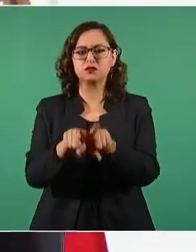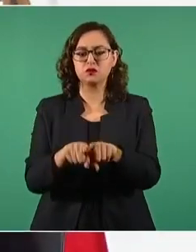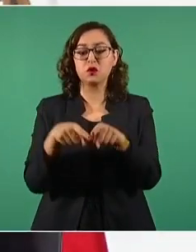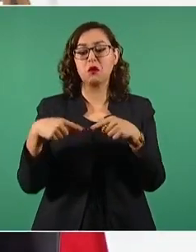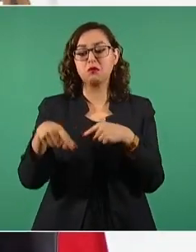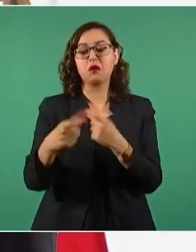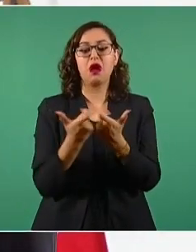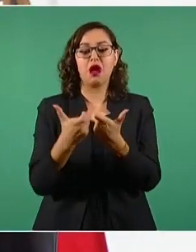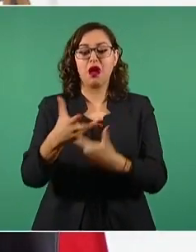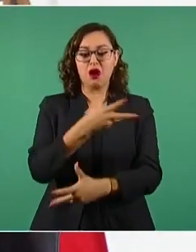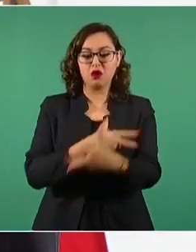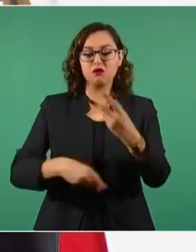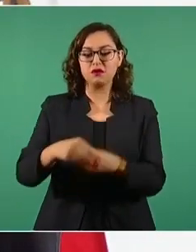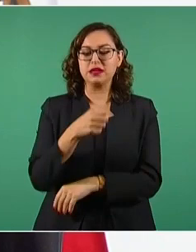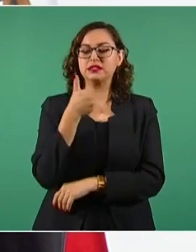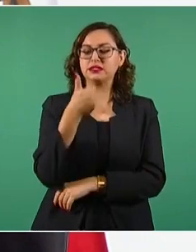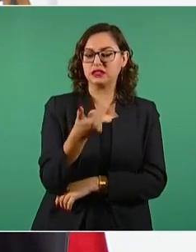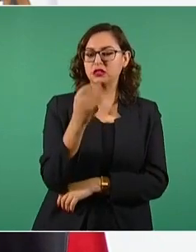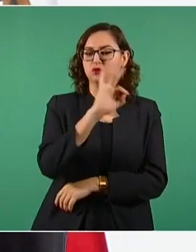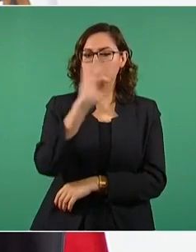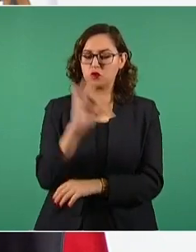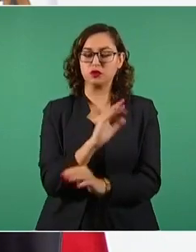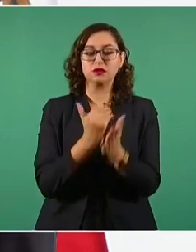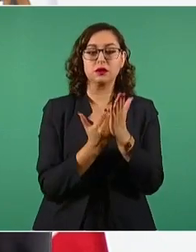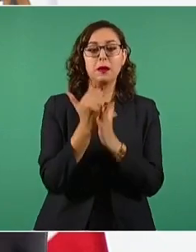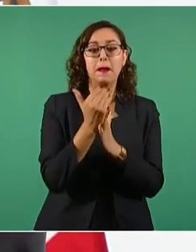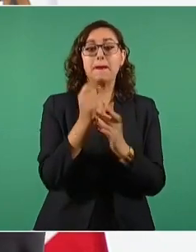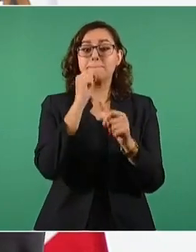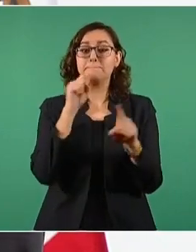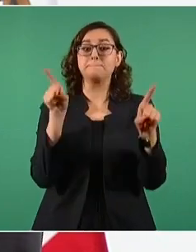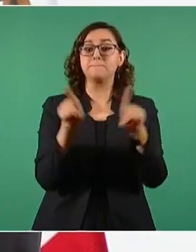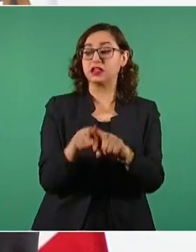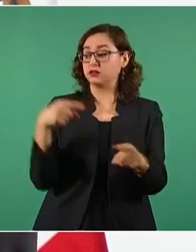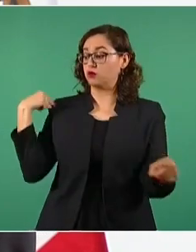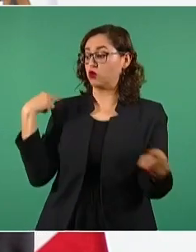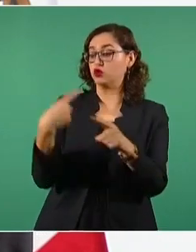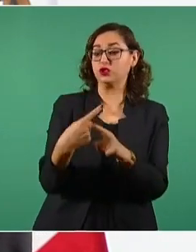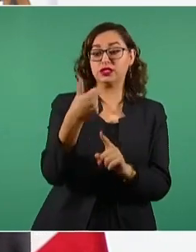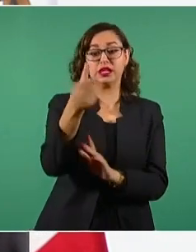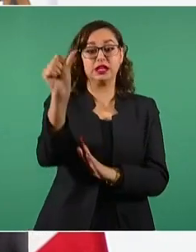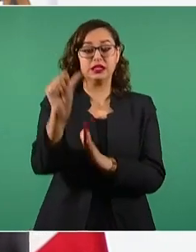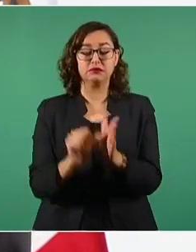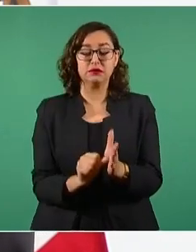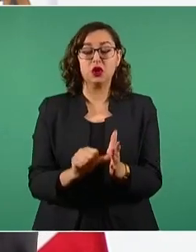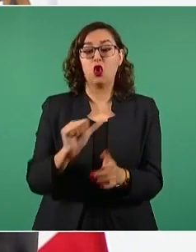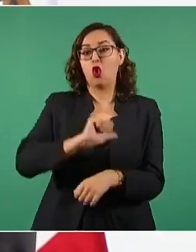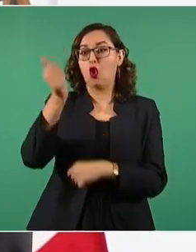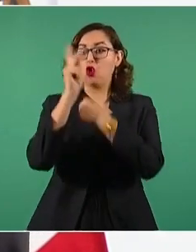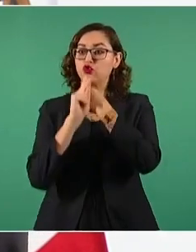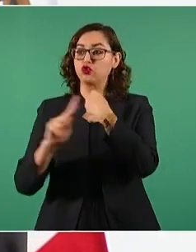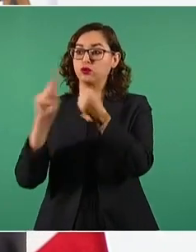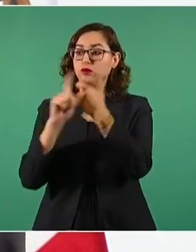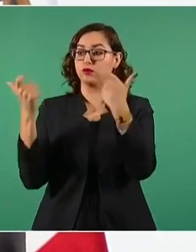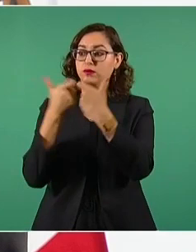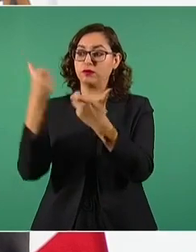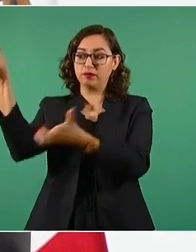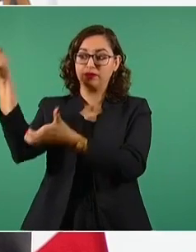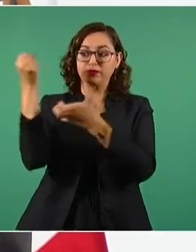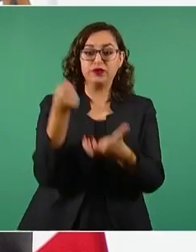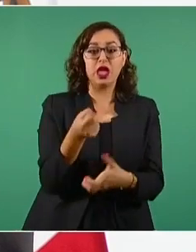La inversión extranjera en el primer semestre fue de 18 mil 433